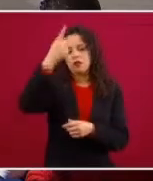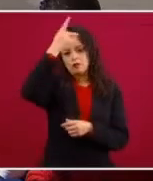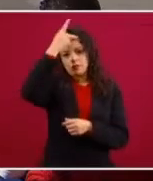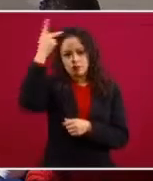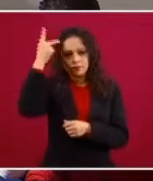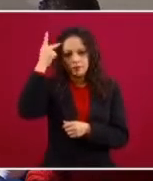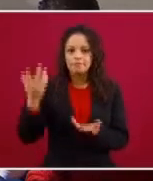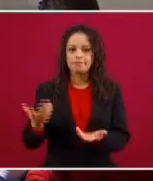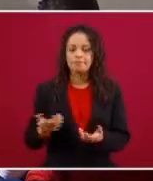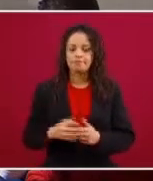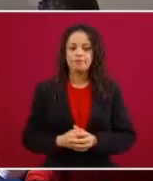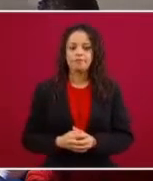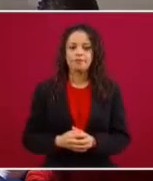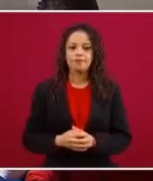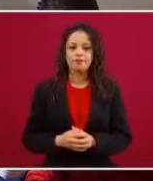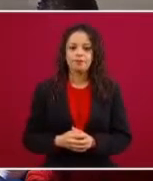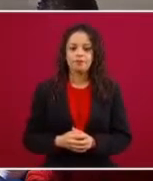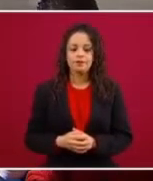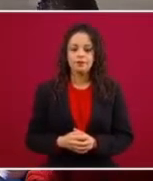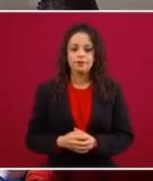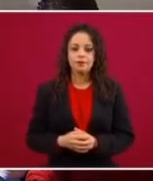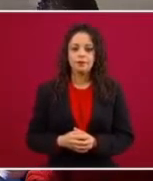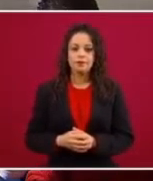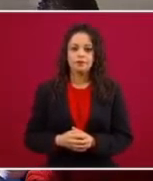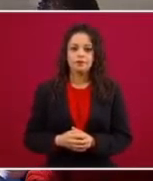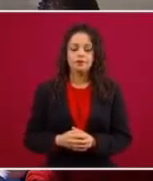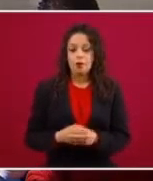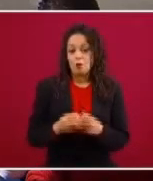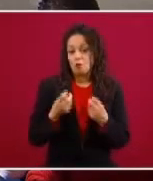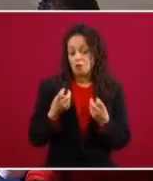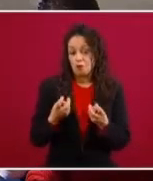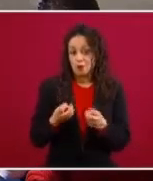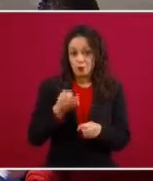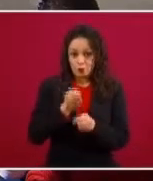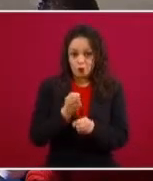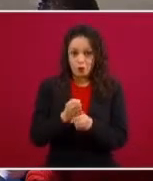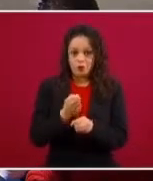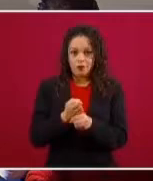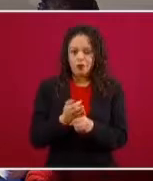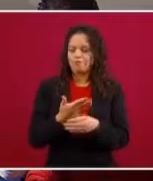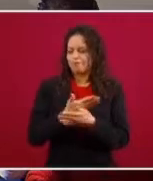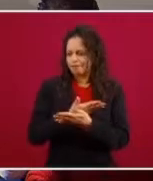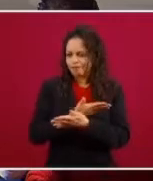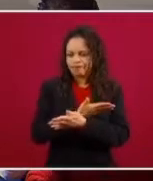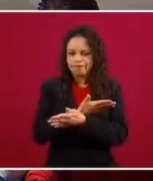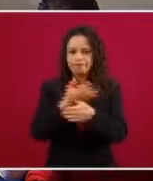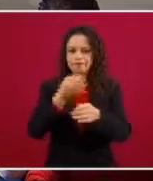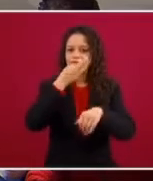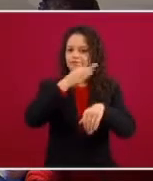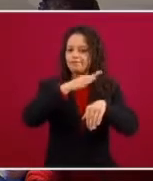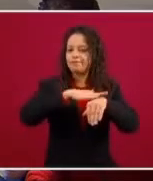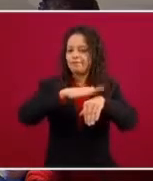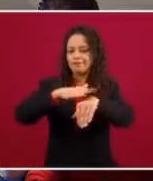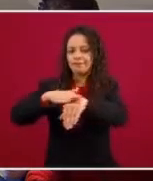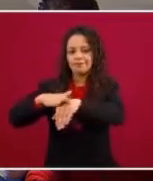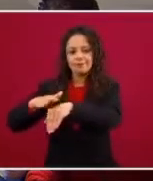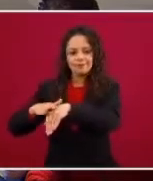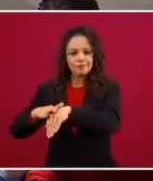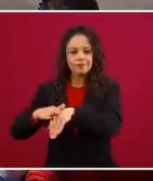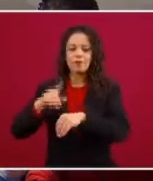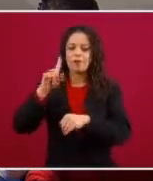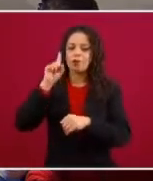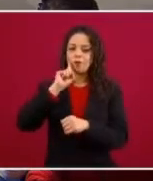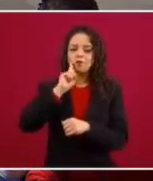enfermeras y enfermeros. Por eso hacemos un atento y muy cariñoso llamado a todos nuestros médicos, a todas nuestras